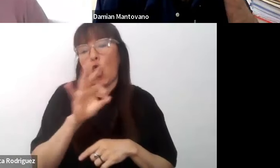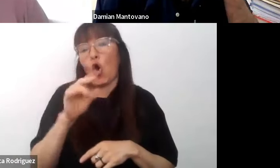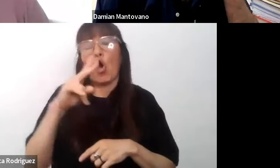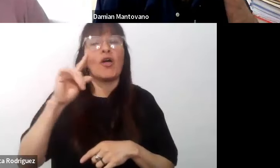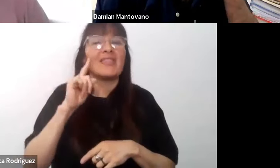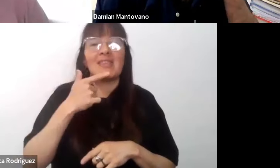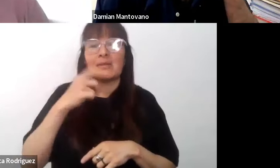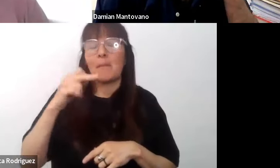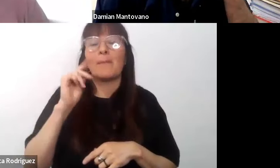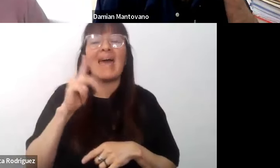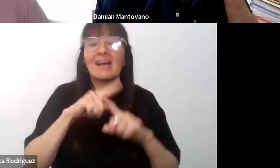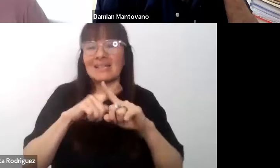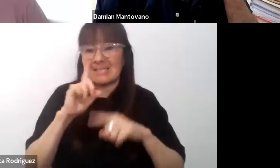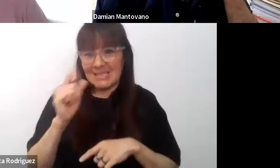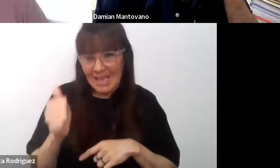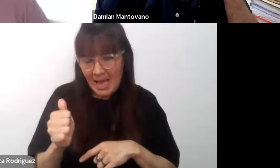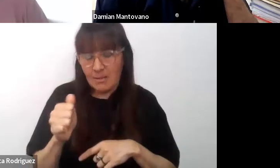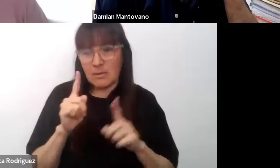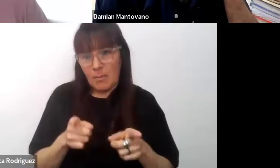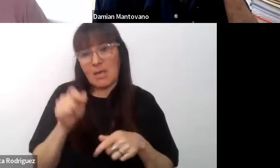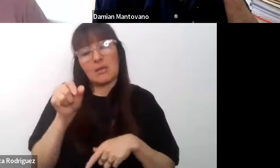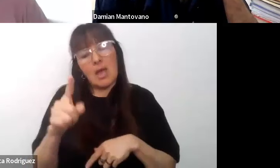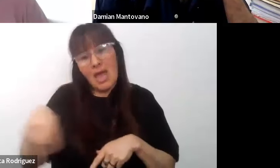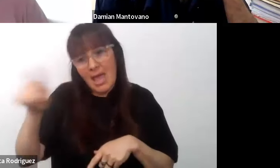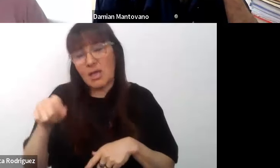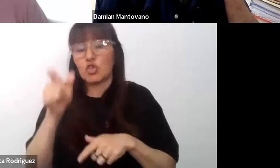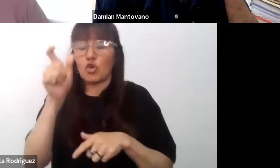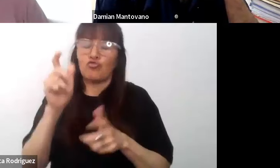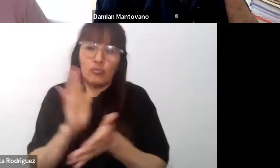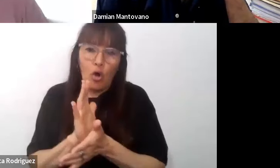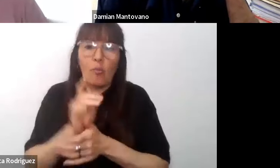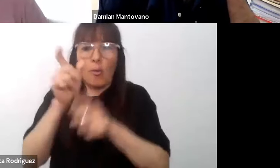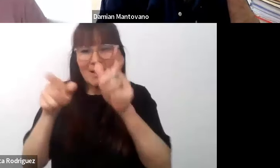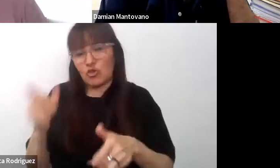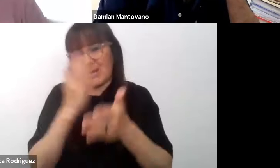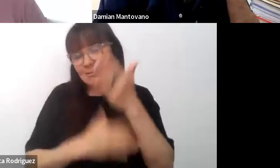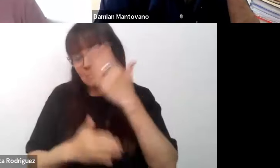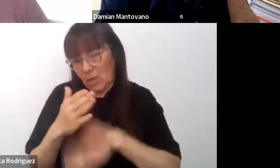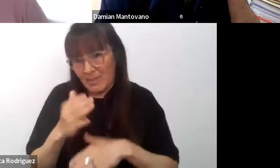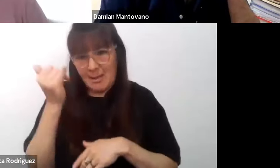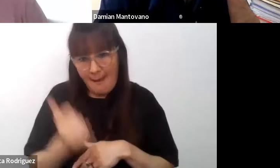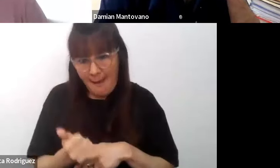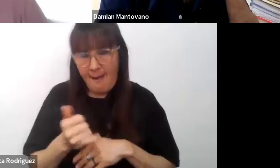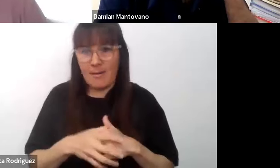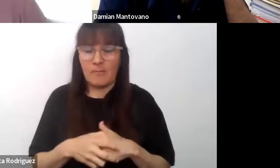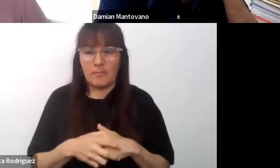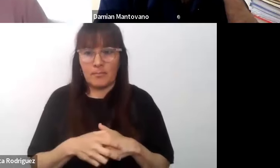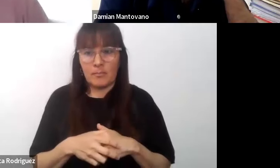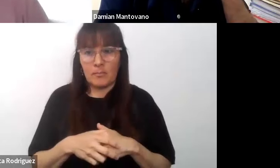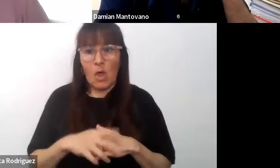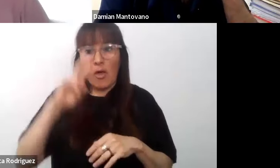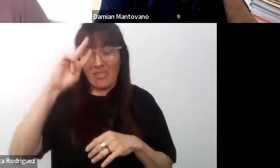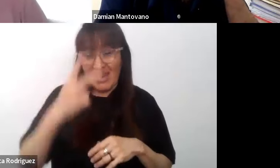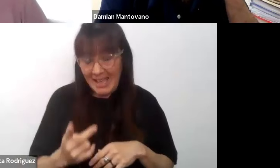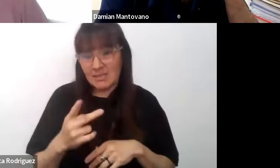momentos considerarse como estudiantes discapacitados. En casos de dispraxia muy grave o dislexia muy